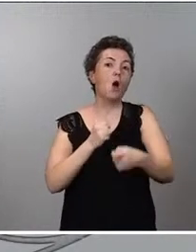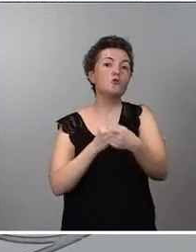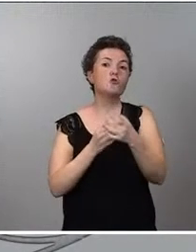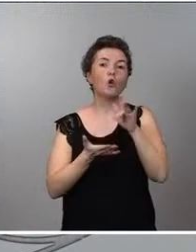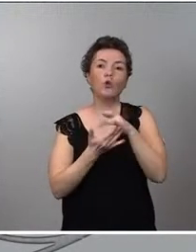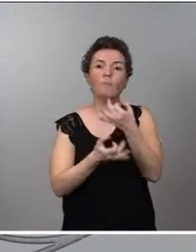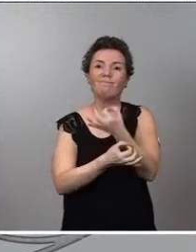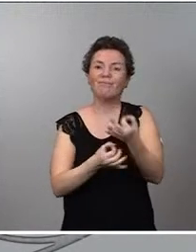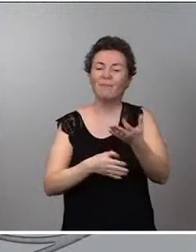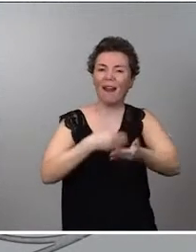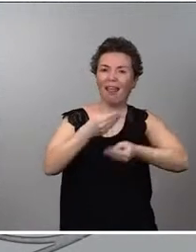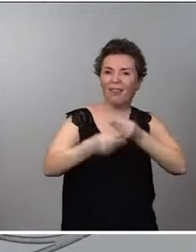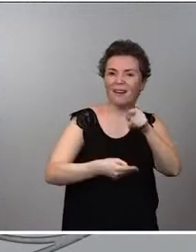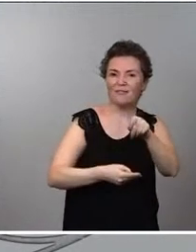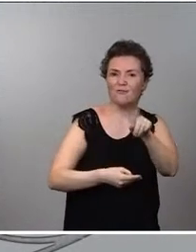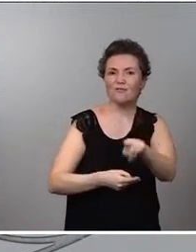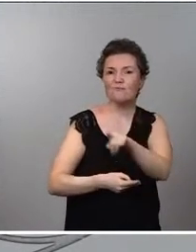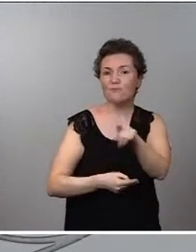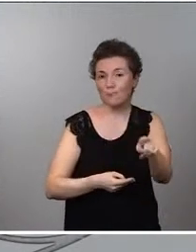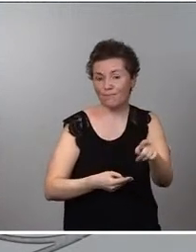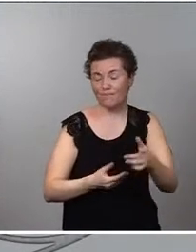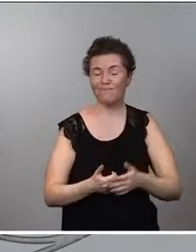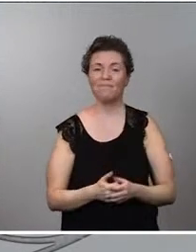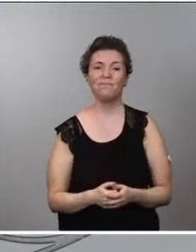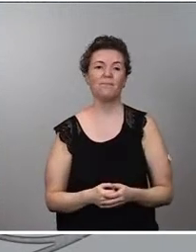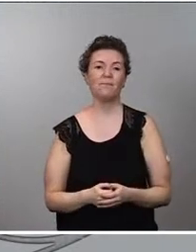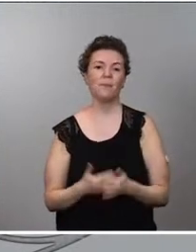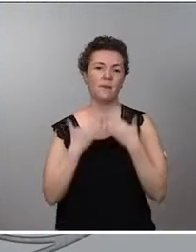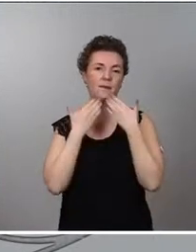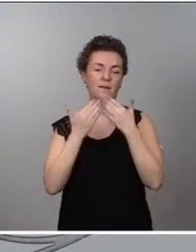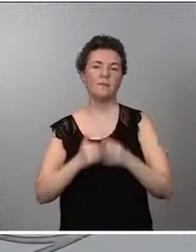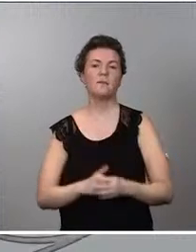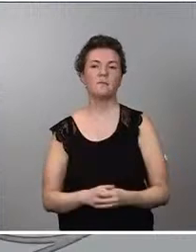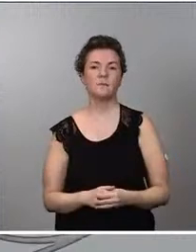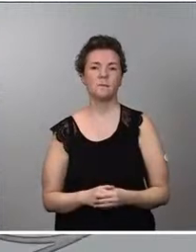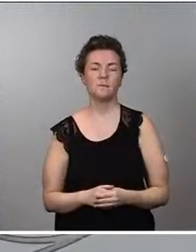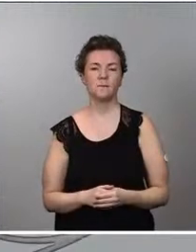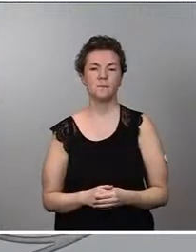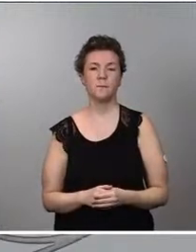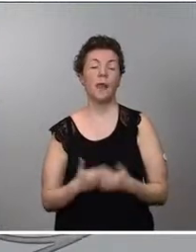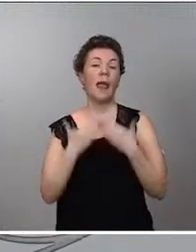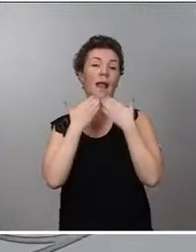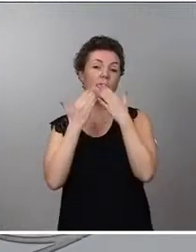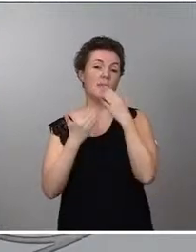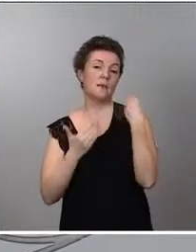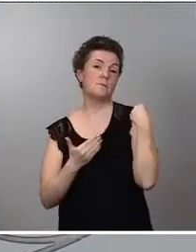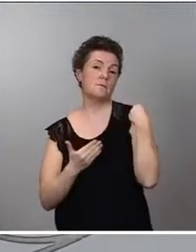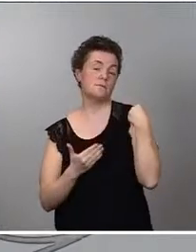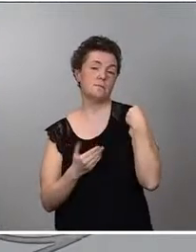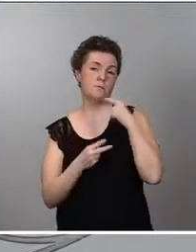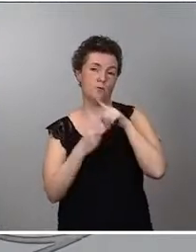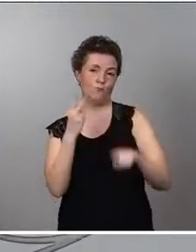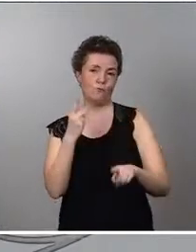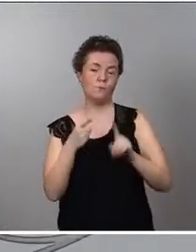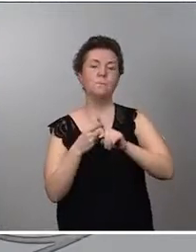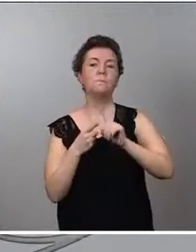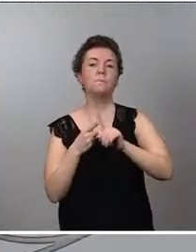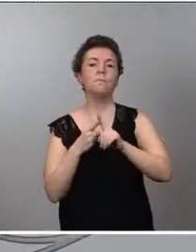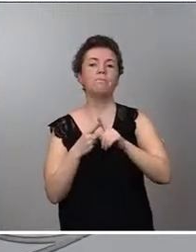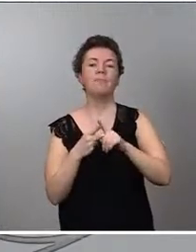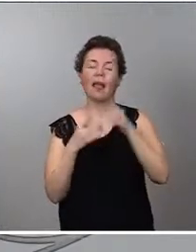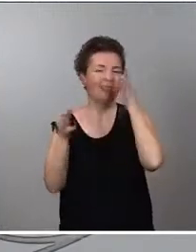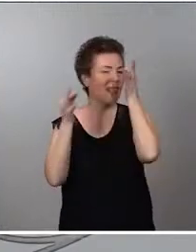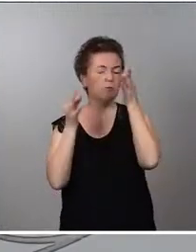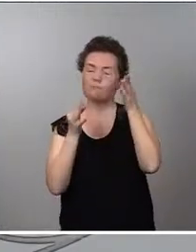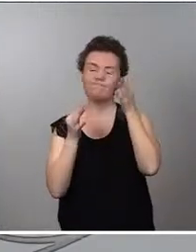ponerlos en marcha. Gracias. Muchas gracias, Nuria, por las dos preguntas. La primera, no tengo datos, no